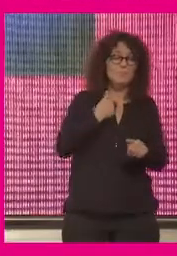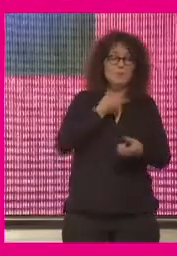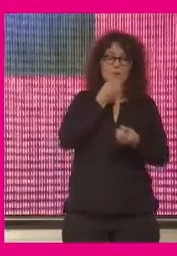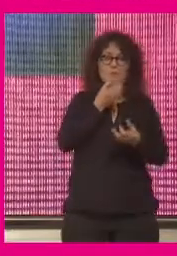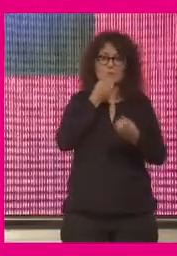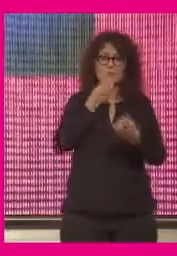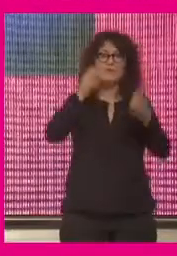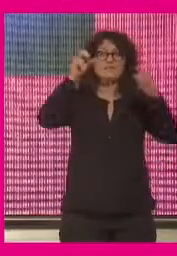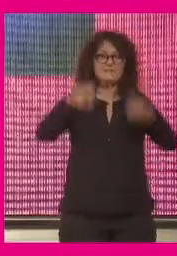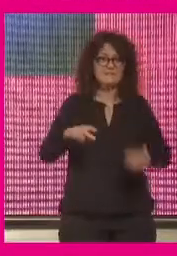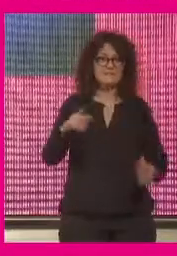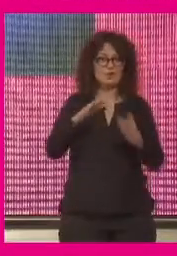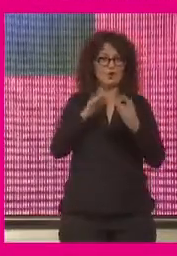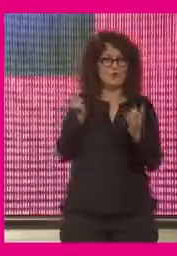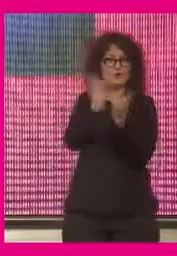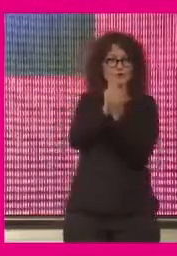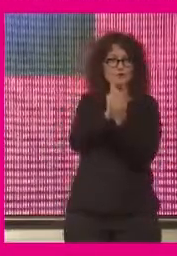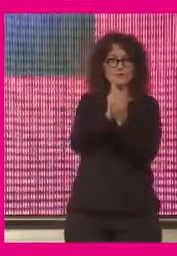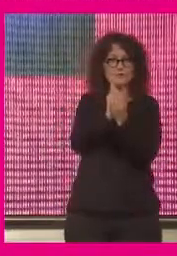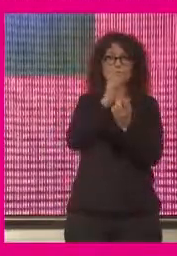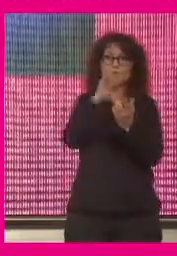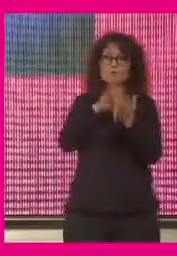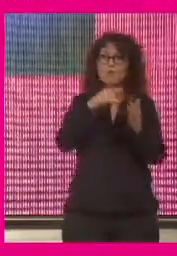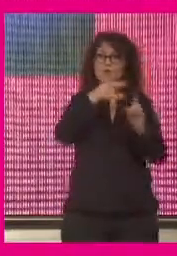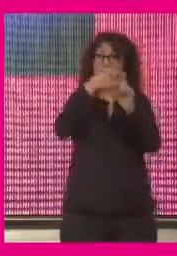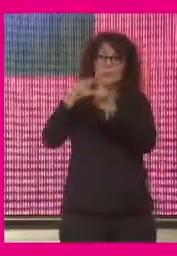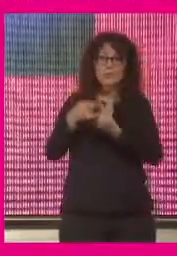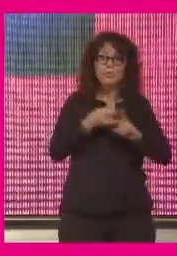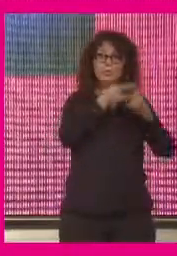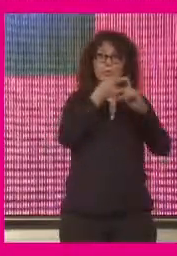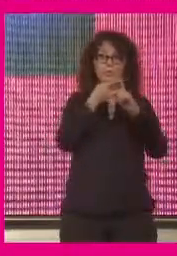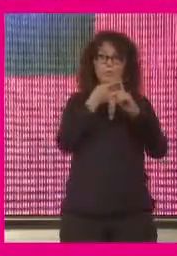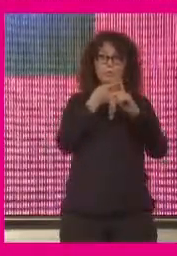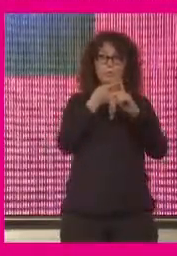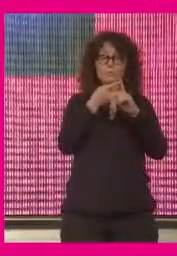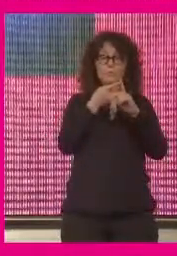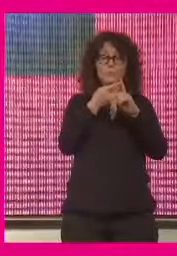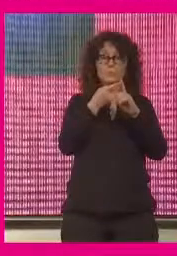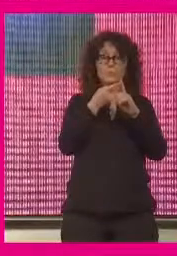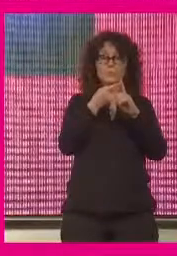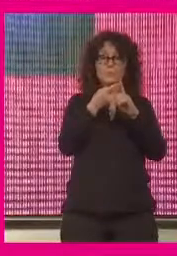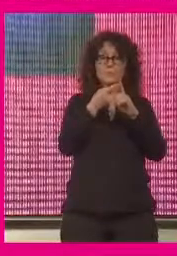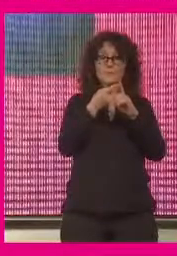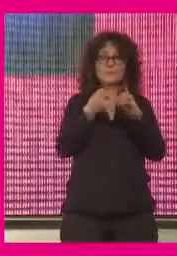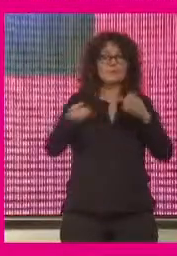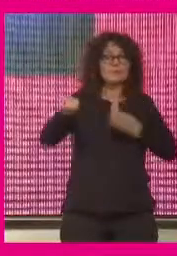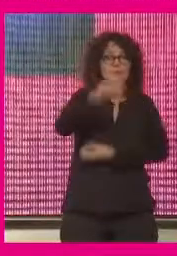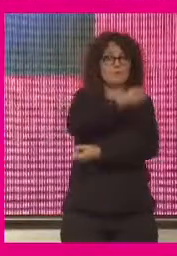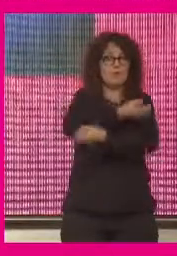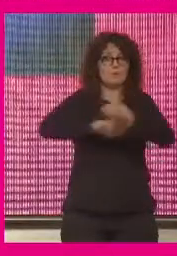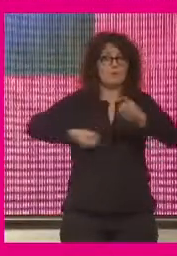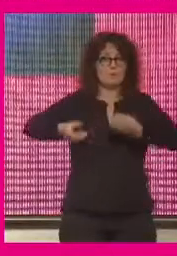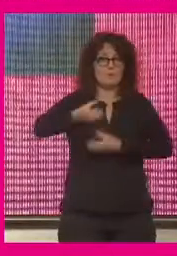el contacto físico porque cuando estamos con el zoom esos 45 minutos estamos gestionando información y como digo yo nos